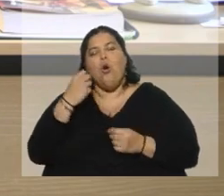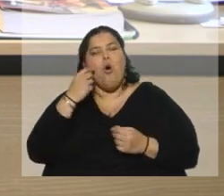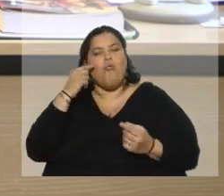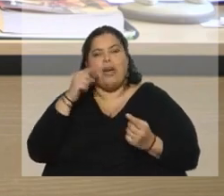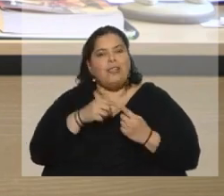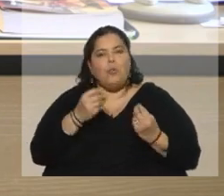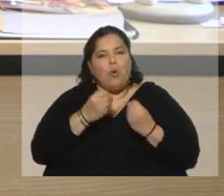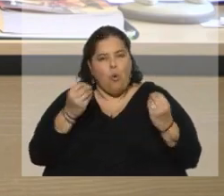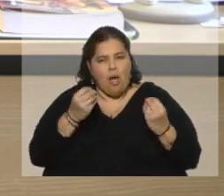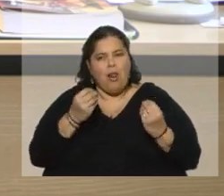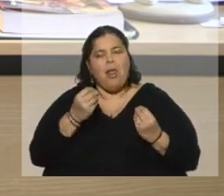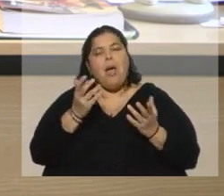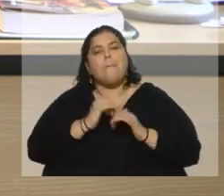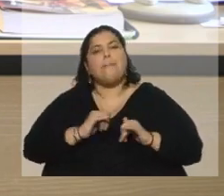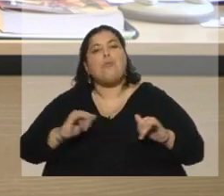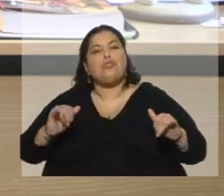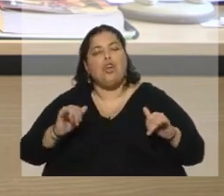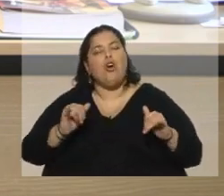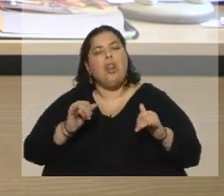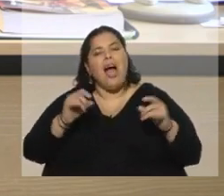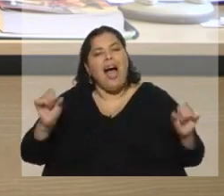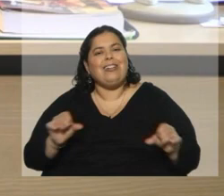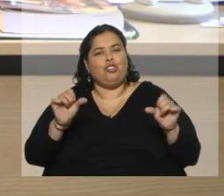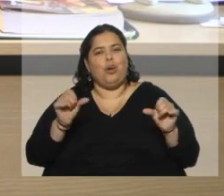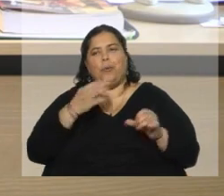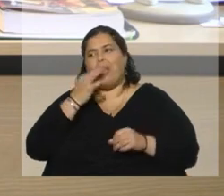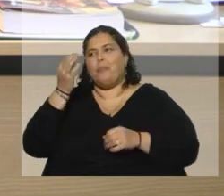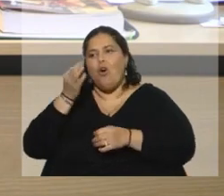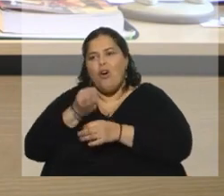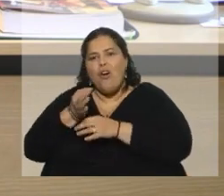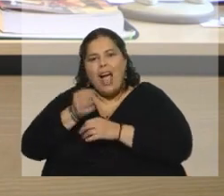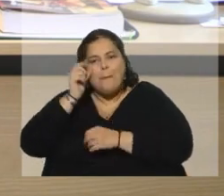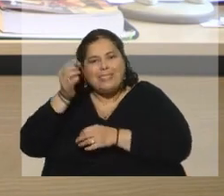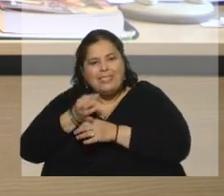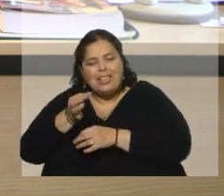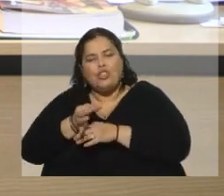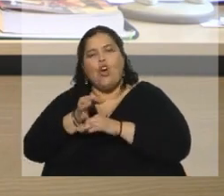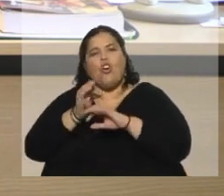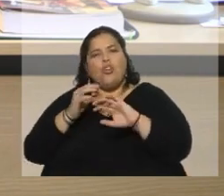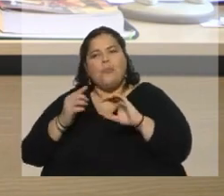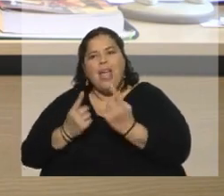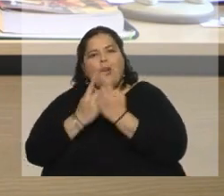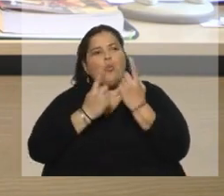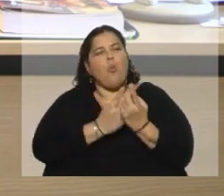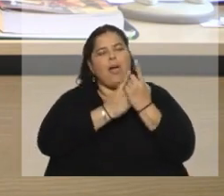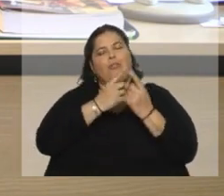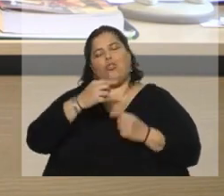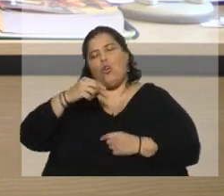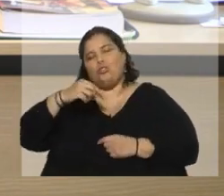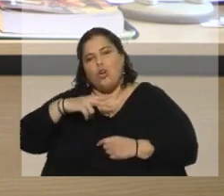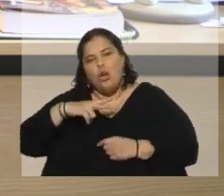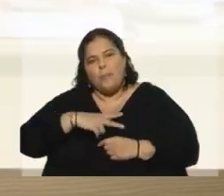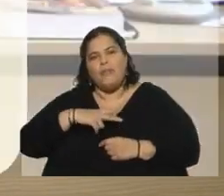promover diferentes tipos de acciones de capacitación, de encuentros públicos y privados, de desarrollo de